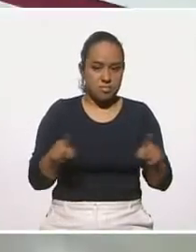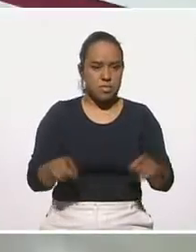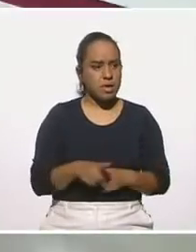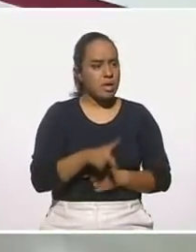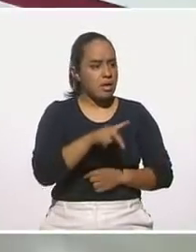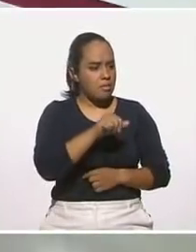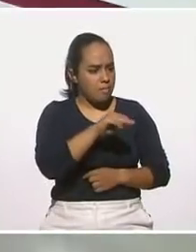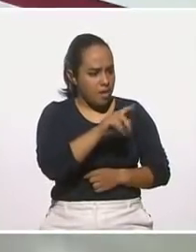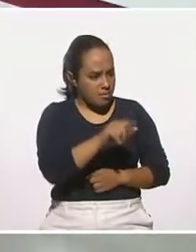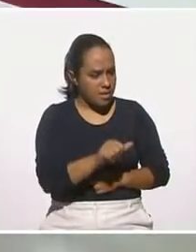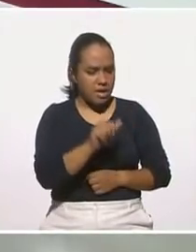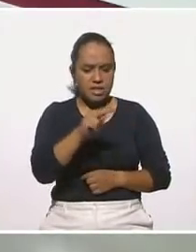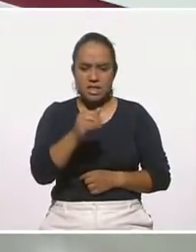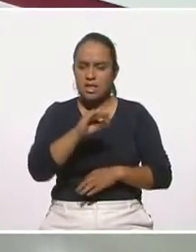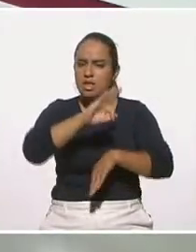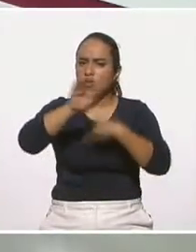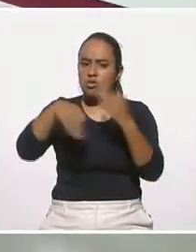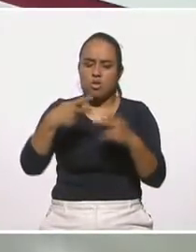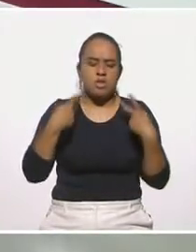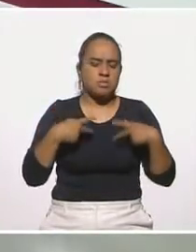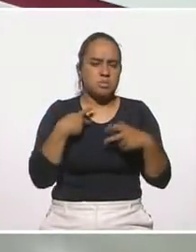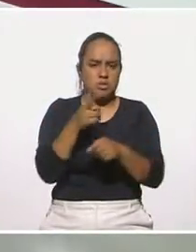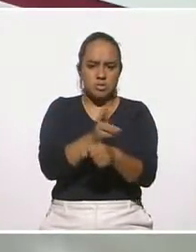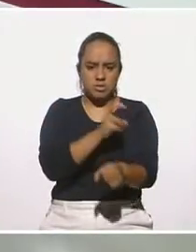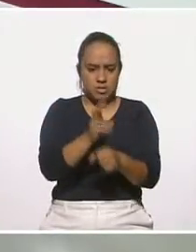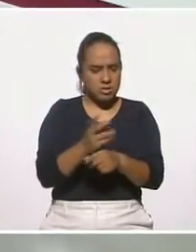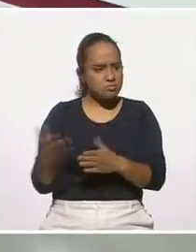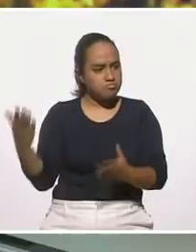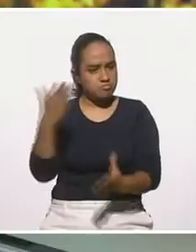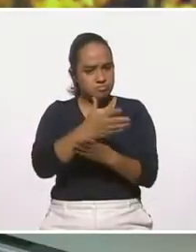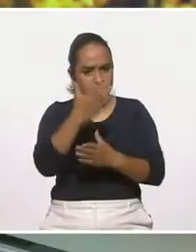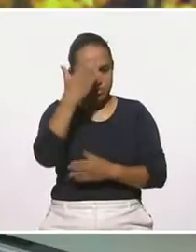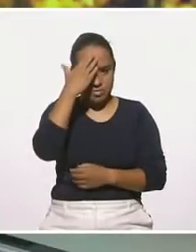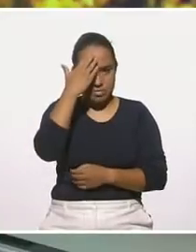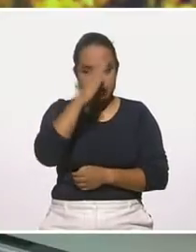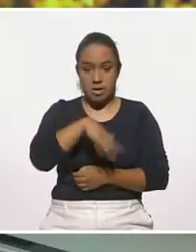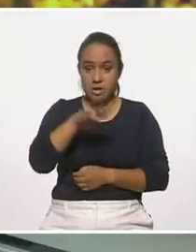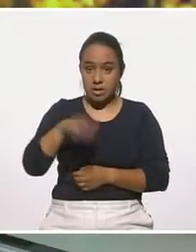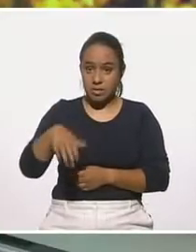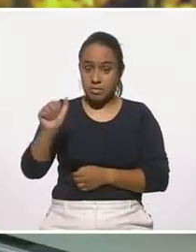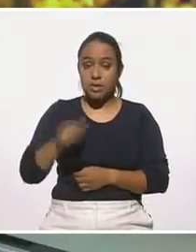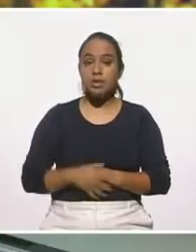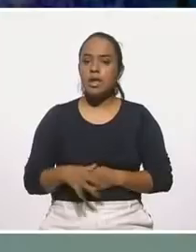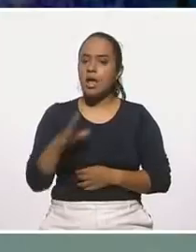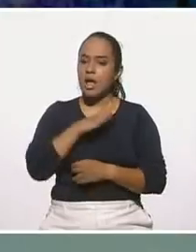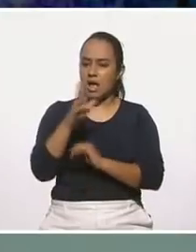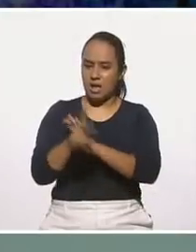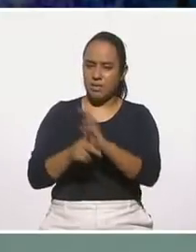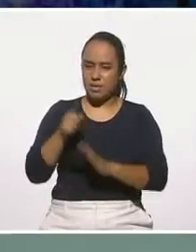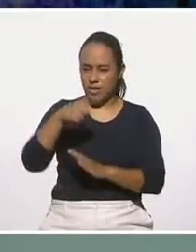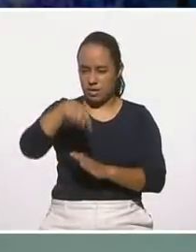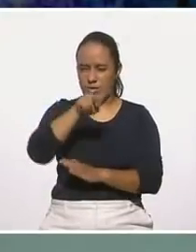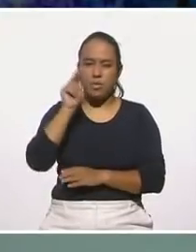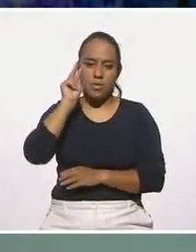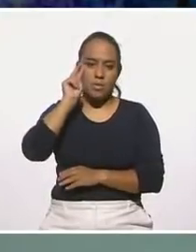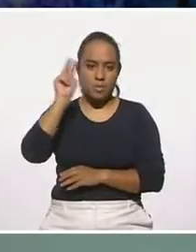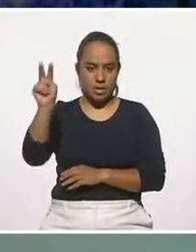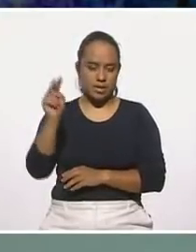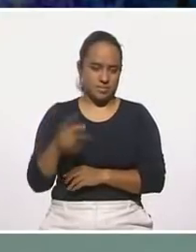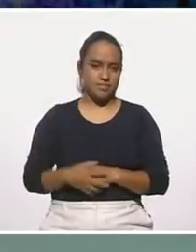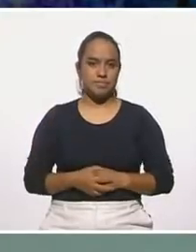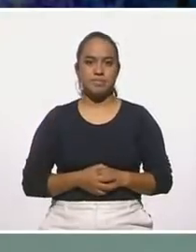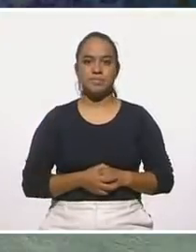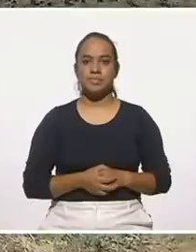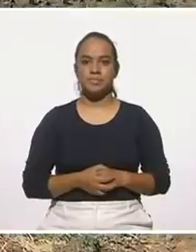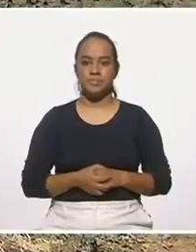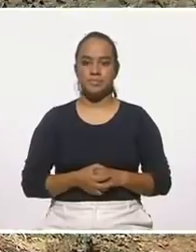invitados a todos para conocer. Todo el público invitado también para que vayan a Milpalta. Muy bien, tenemos una cápsula que les queremos compartir. Vamos a ver la cápsula.